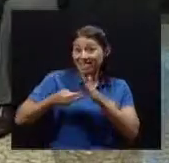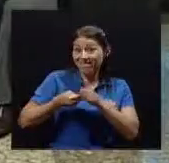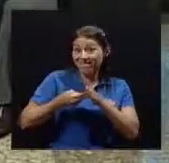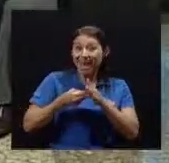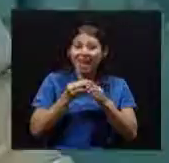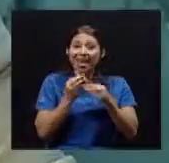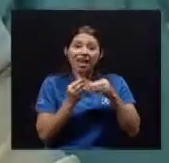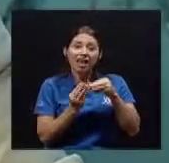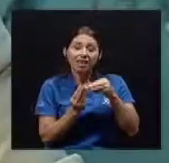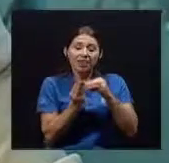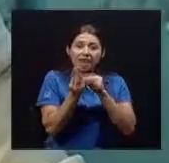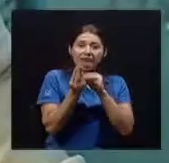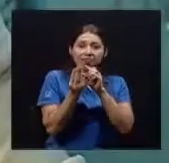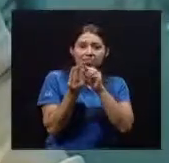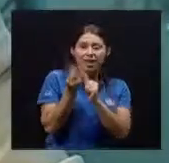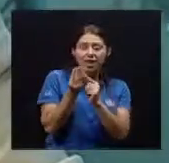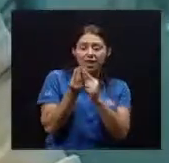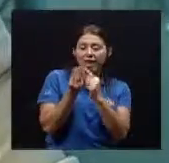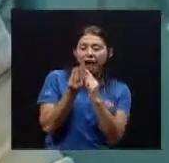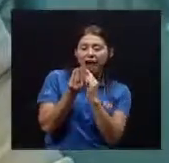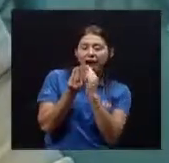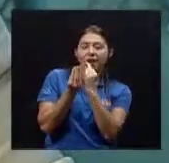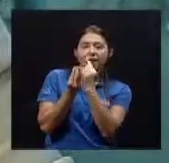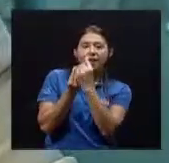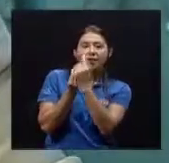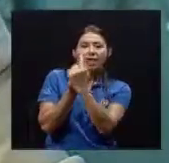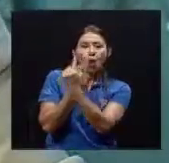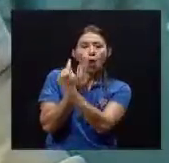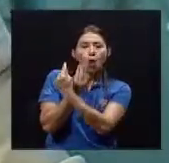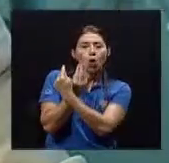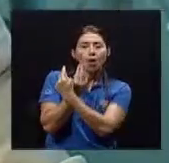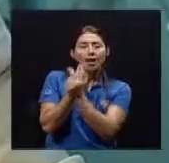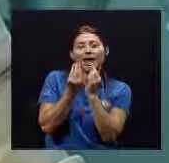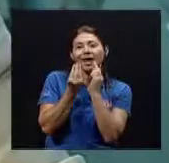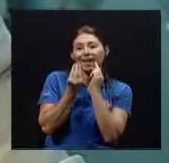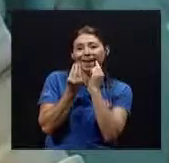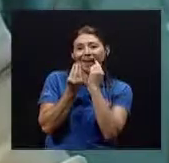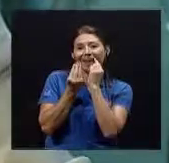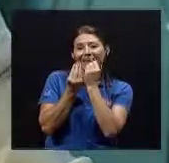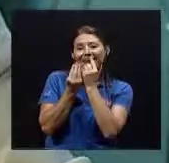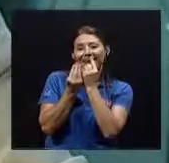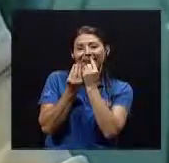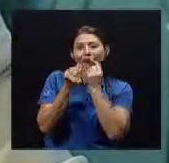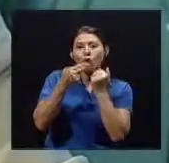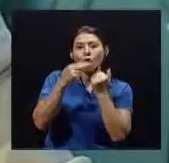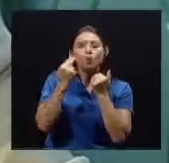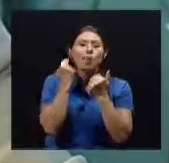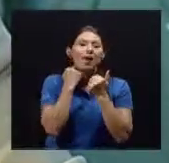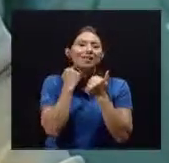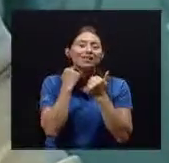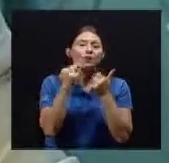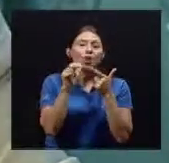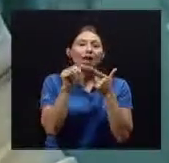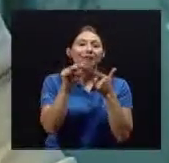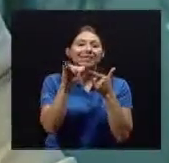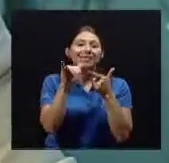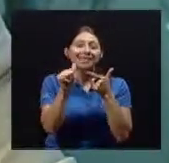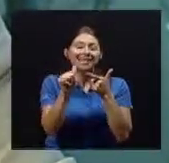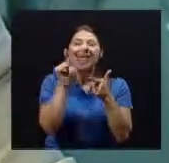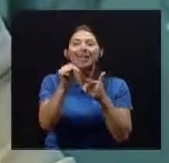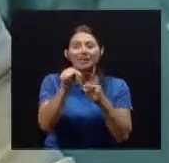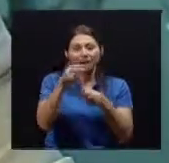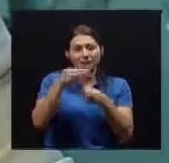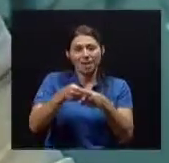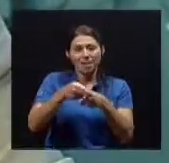alrededor Del diente Las estructuras Que sostienen A la pieza dental Que son El hueso Y la encía Eso se llama El